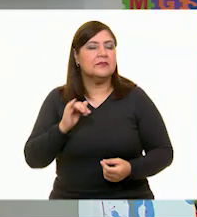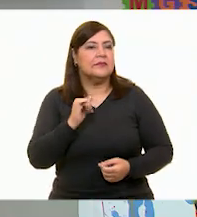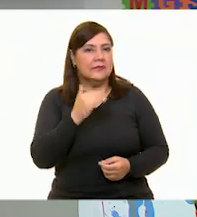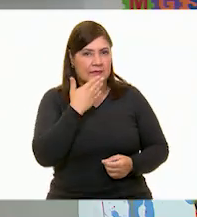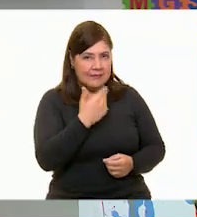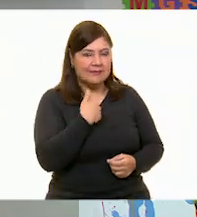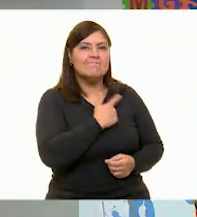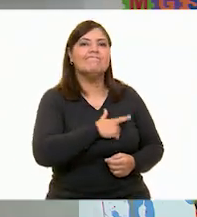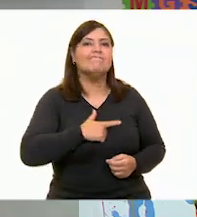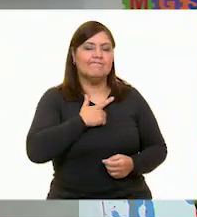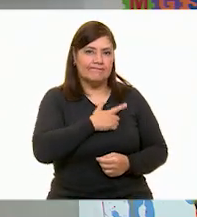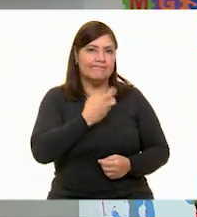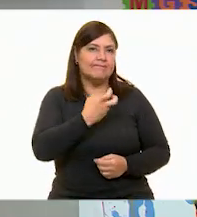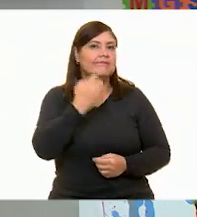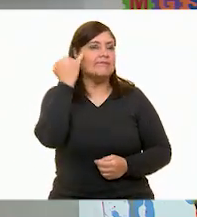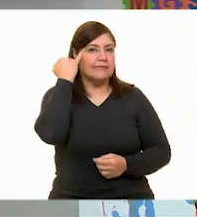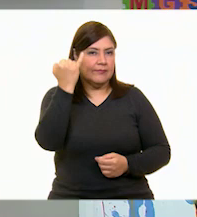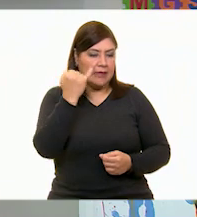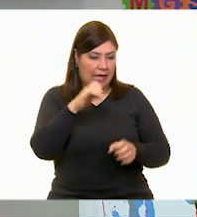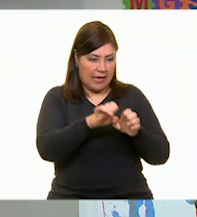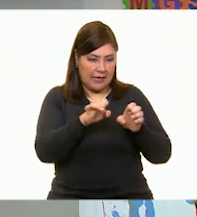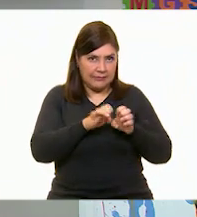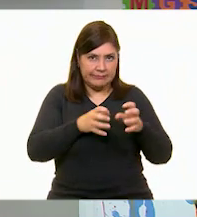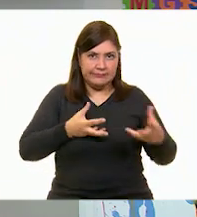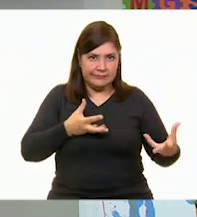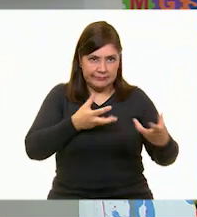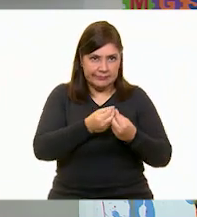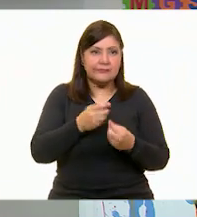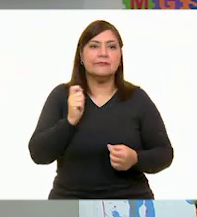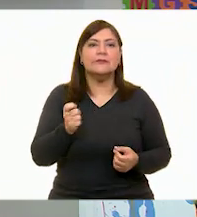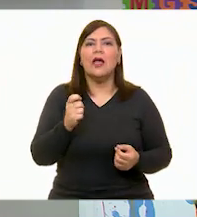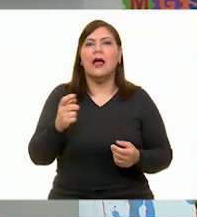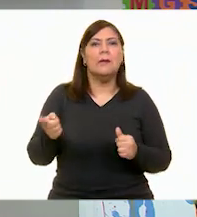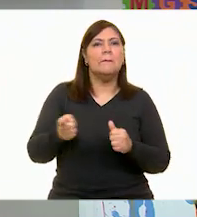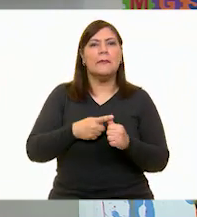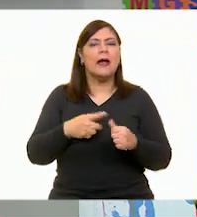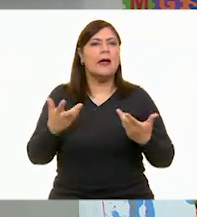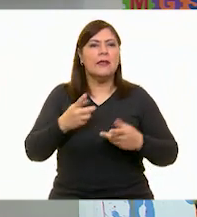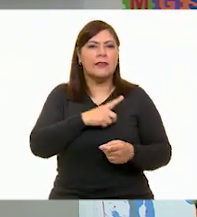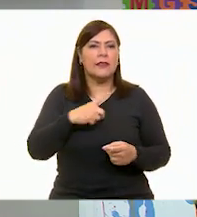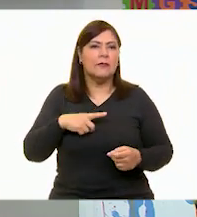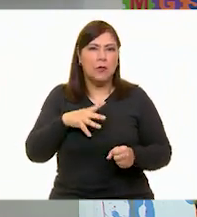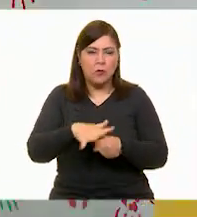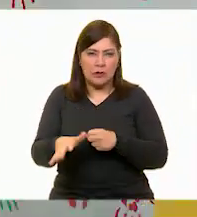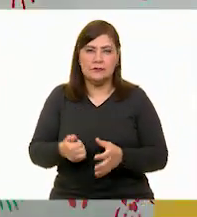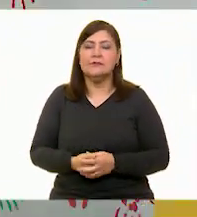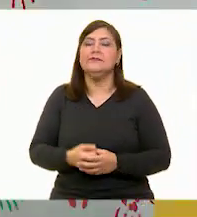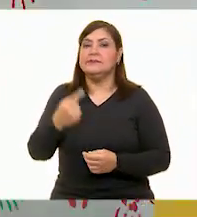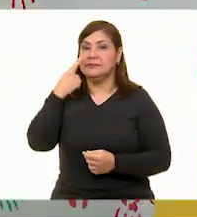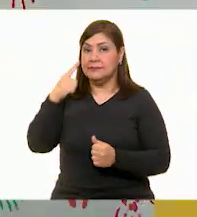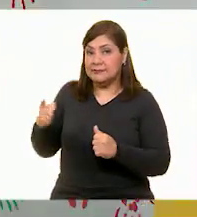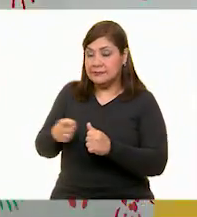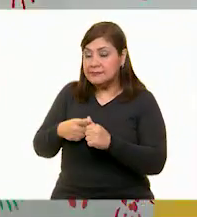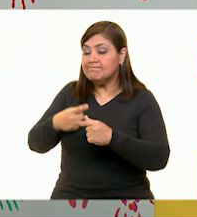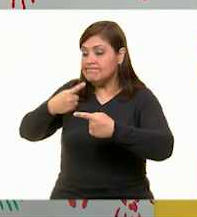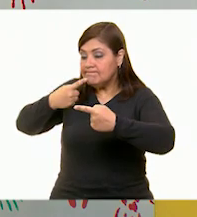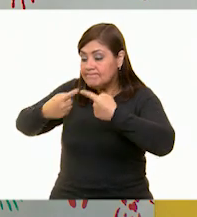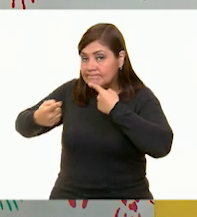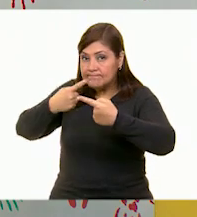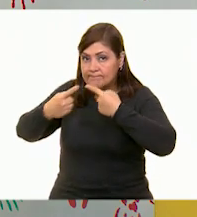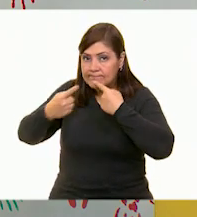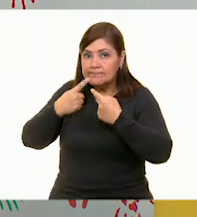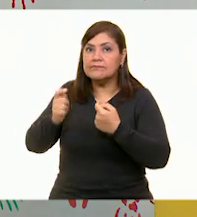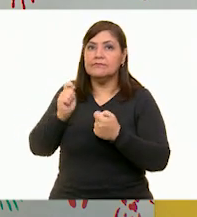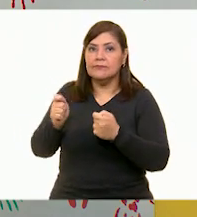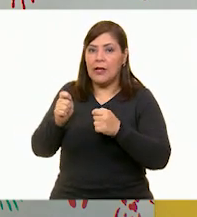gusta lo que estamos haciendo en este equipo. Pero bueno, ¿qué tenemos que hacer primero, maestra? Bueno, pues, primero dialogaremos sobre el trabajo en